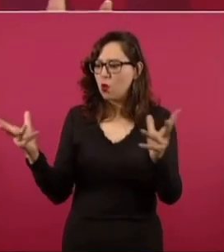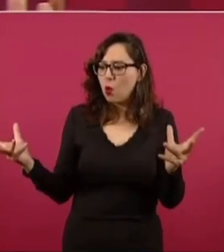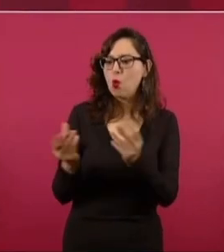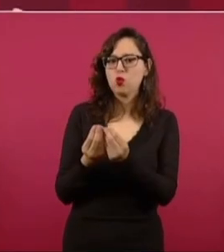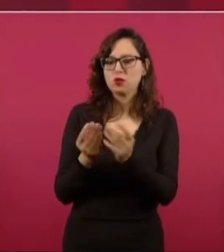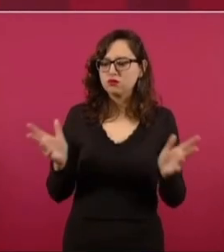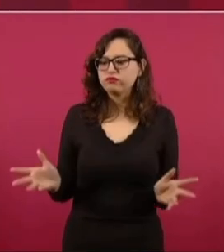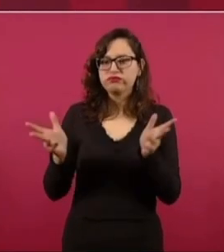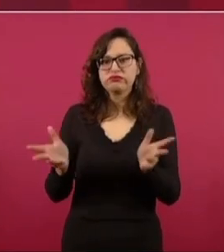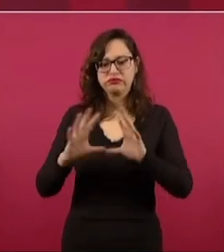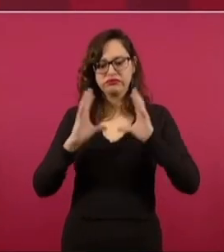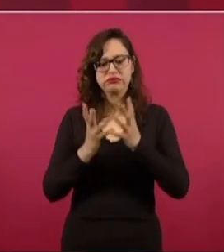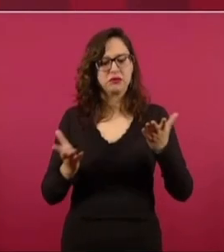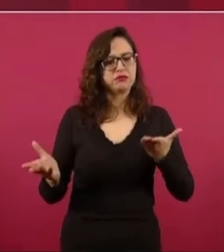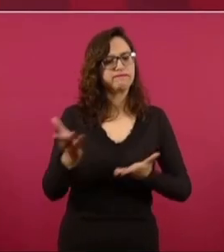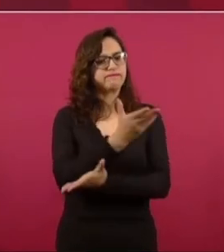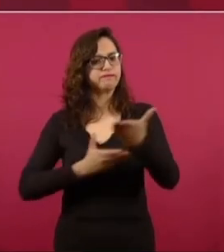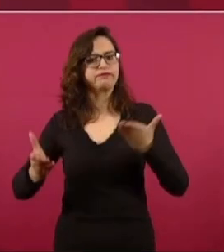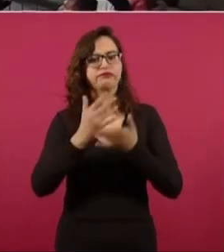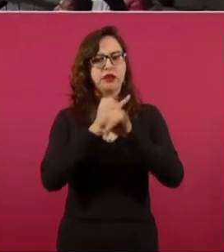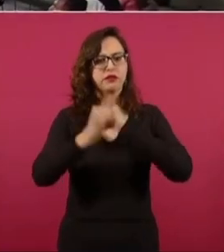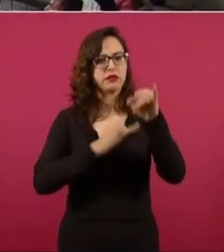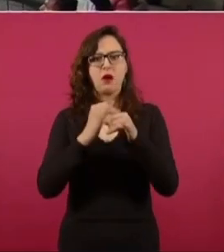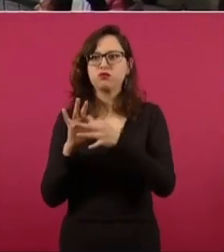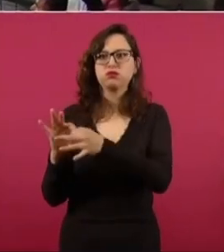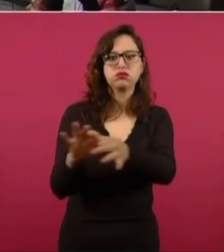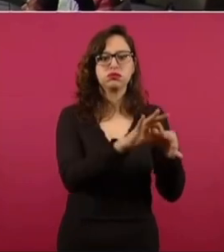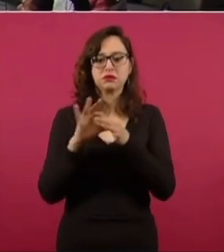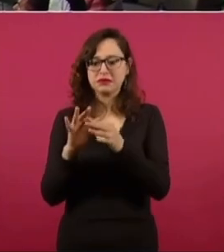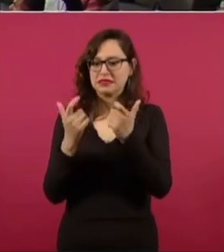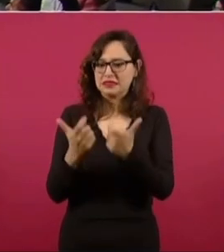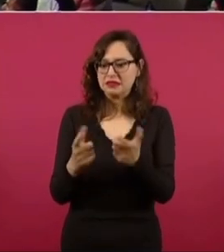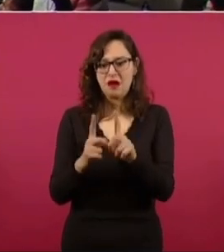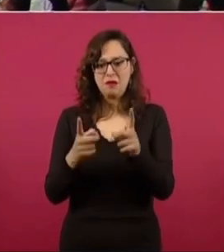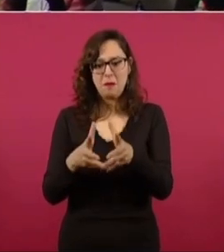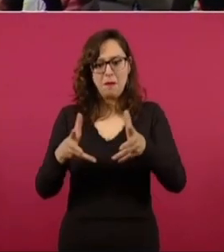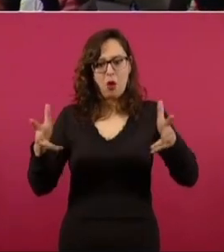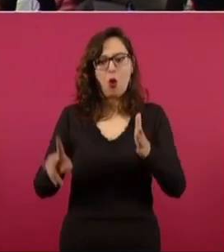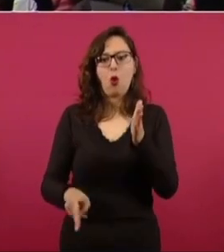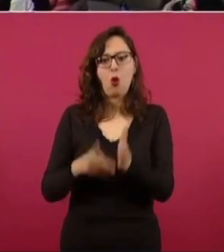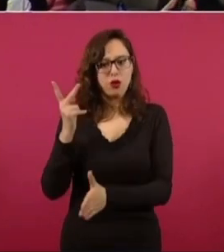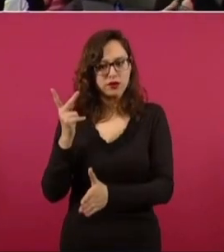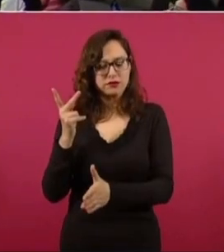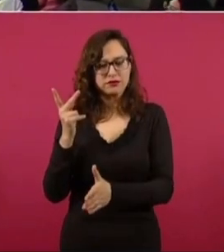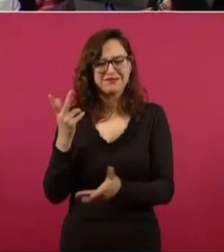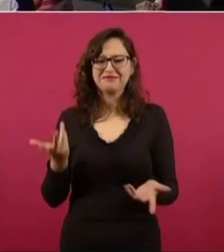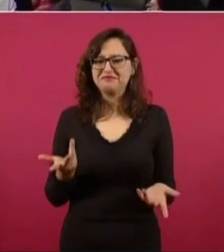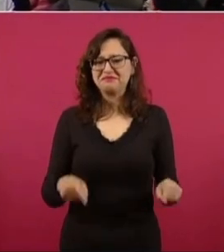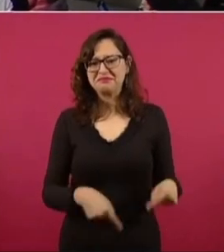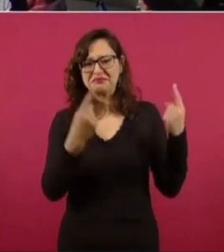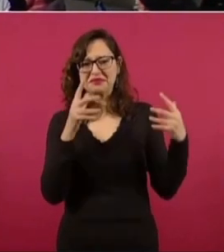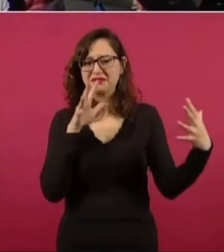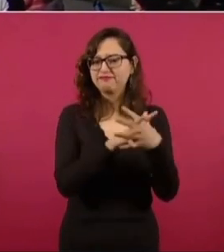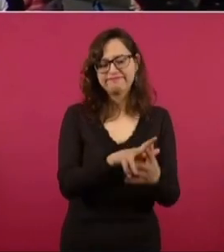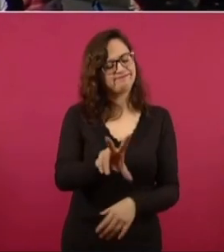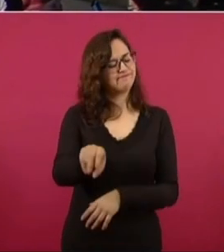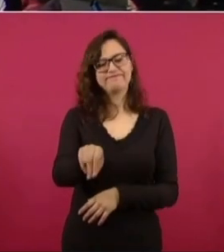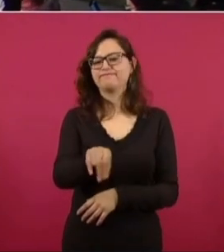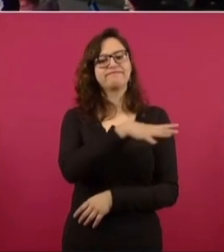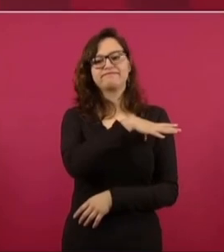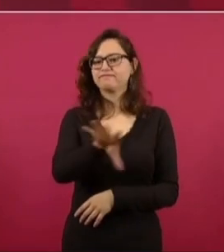buscar la cooperación de naciones y de pueblos para el desarrollo. No a las provocaciones, no a la guerra.